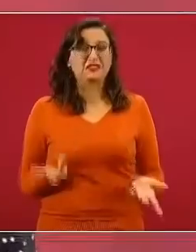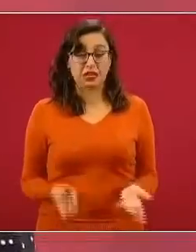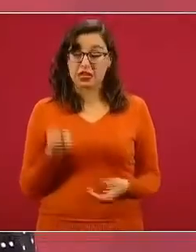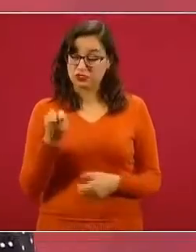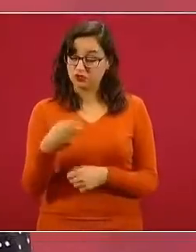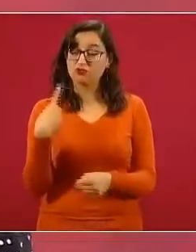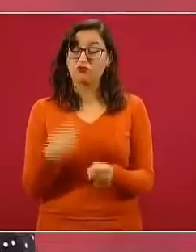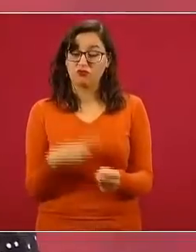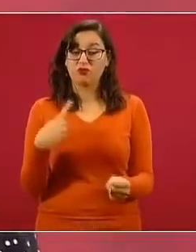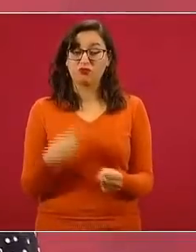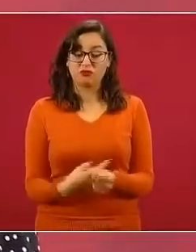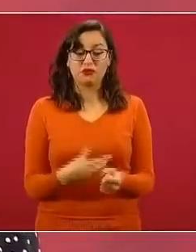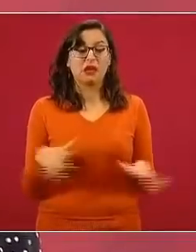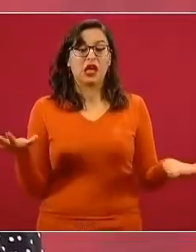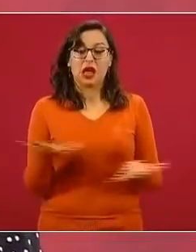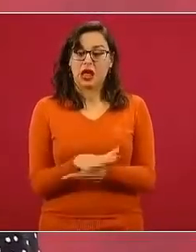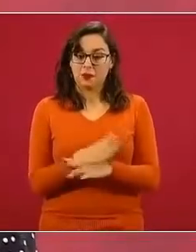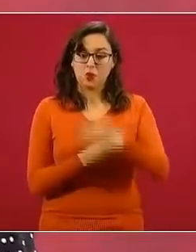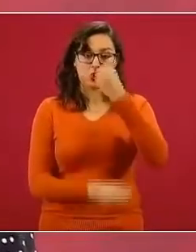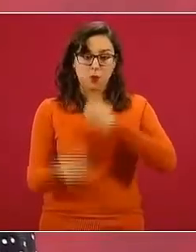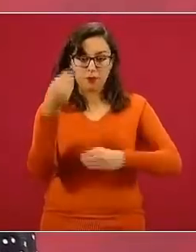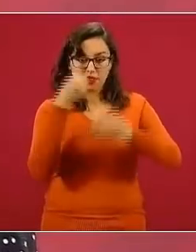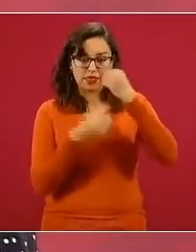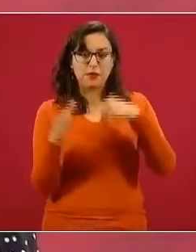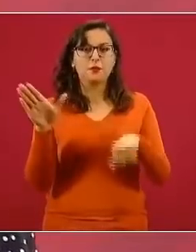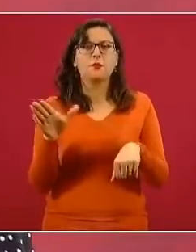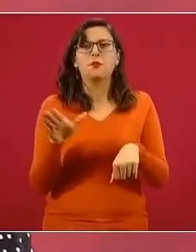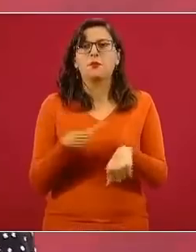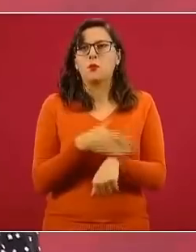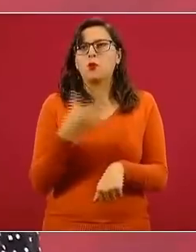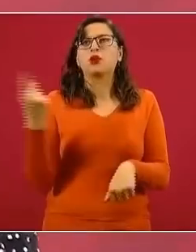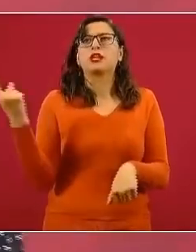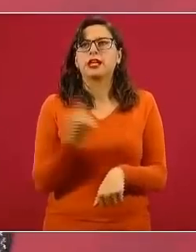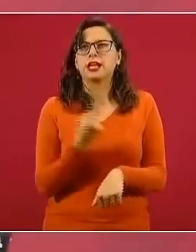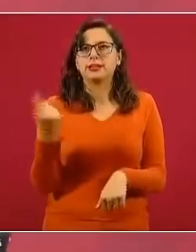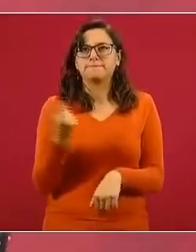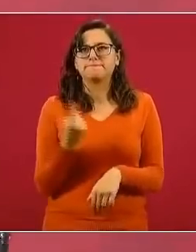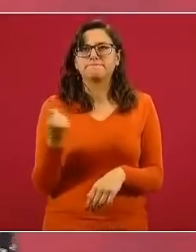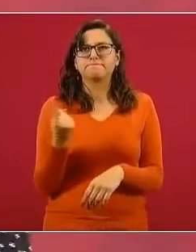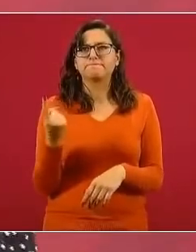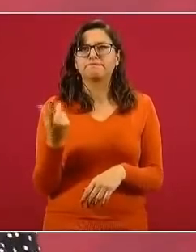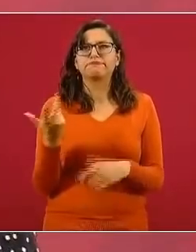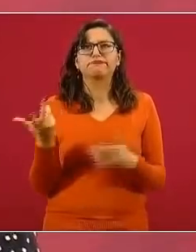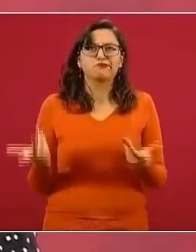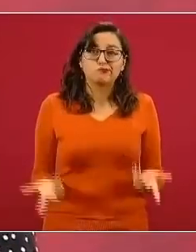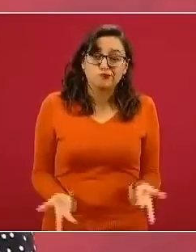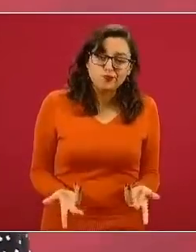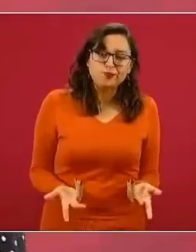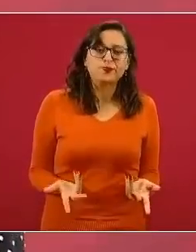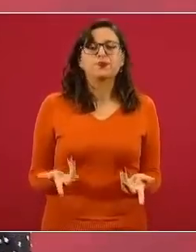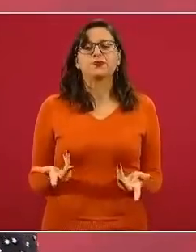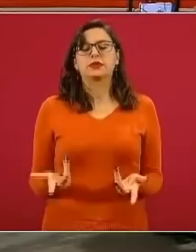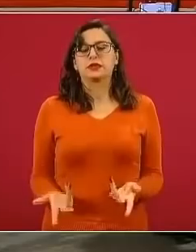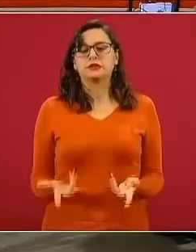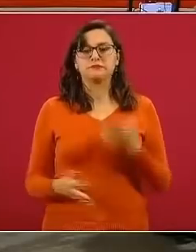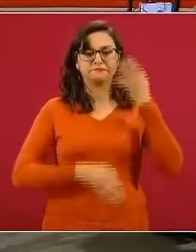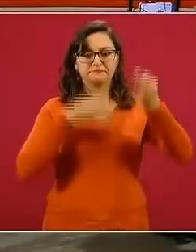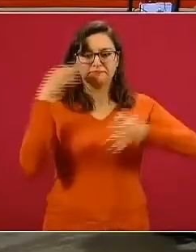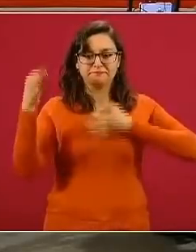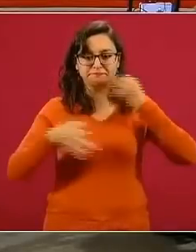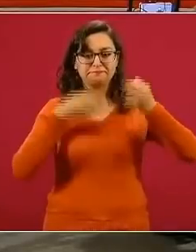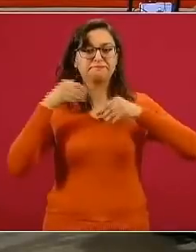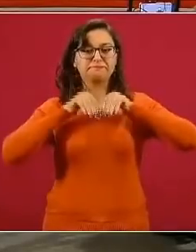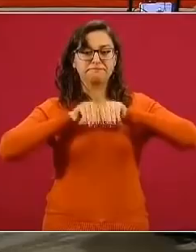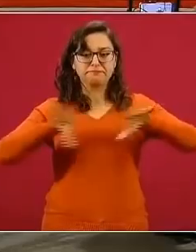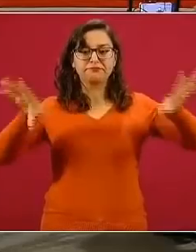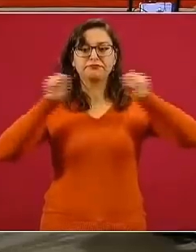cambios nutricionales se han visto, digamos, afectados por campañas que han